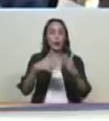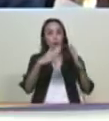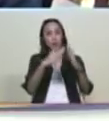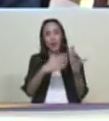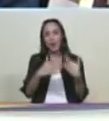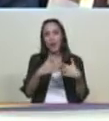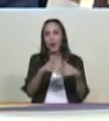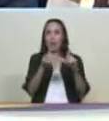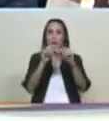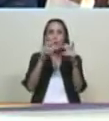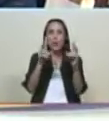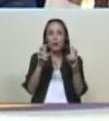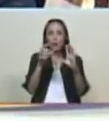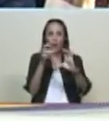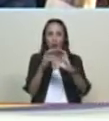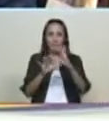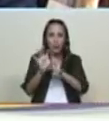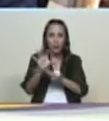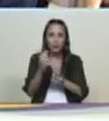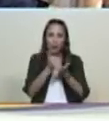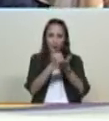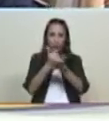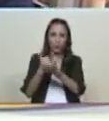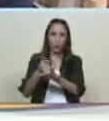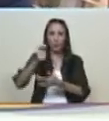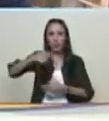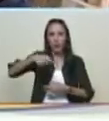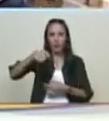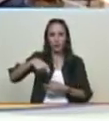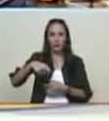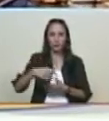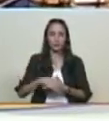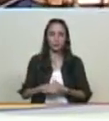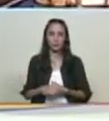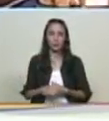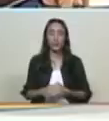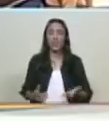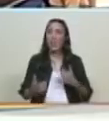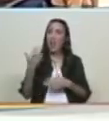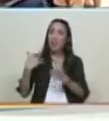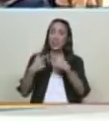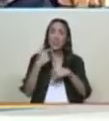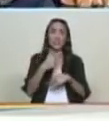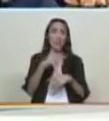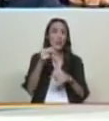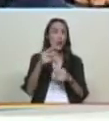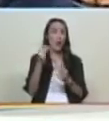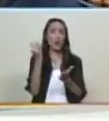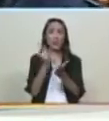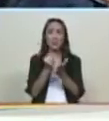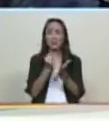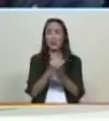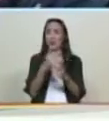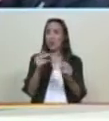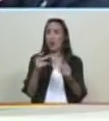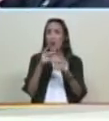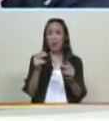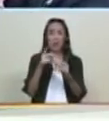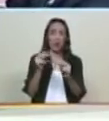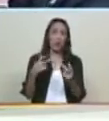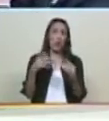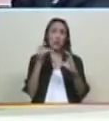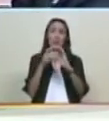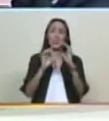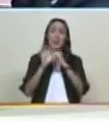el nuevo sistema de carnet de la patria algunos decían hace un año no te inscribas no te inscribas no te inscribas y el pueblo dijo si me